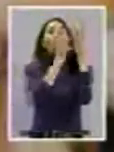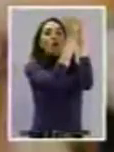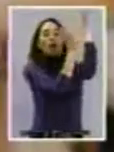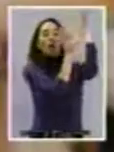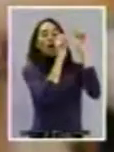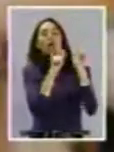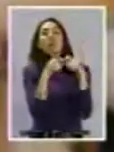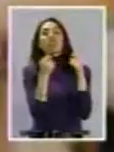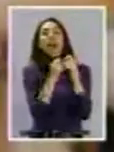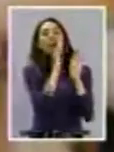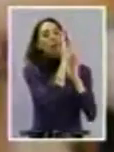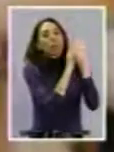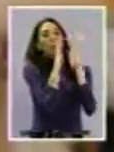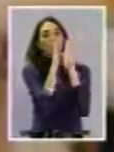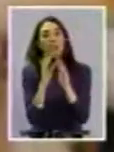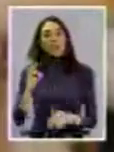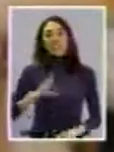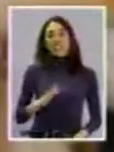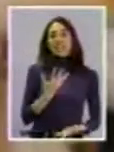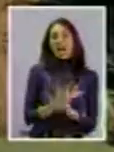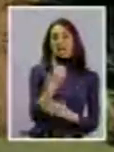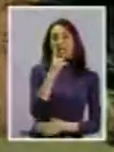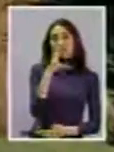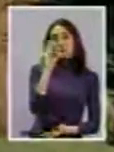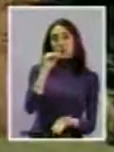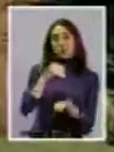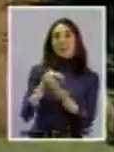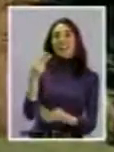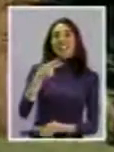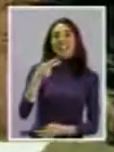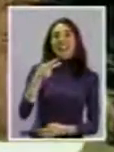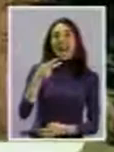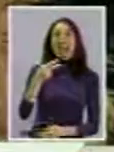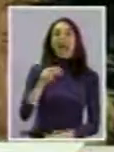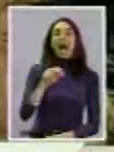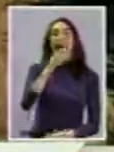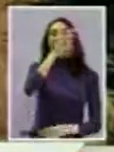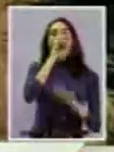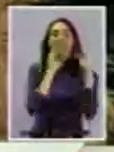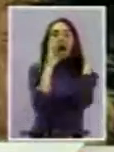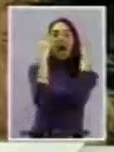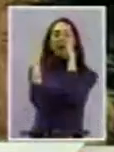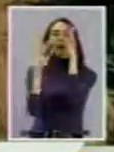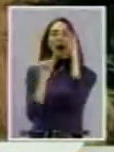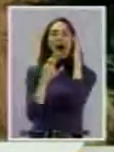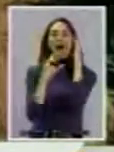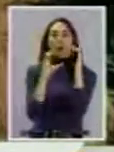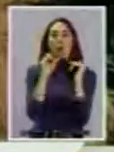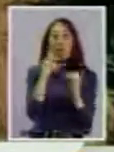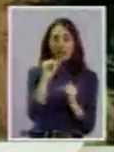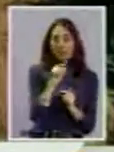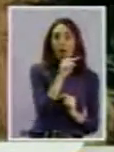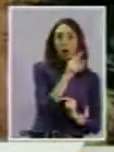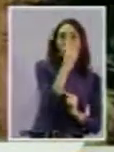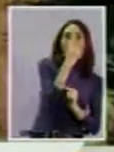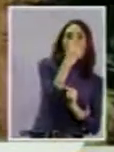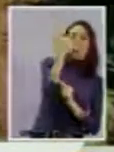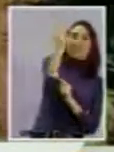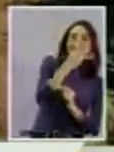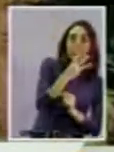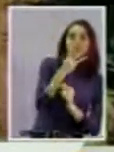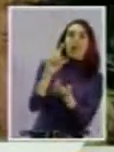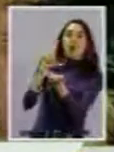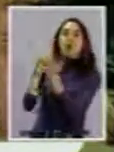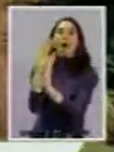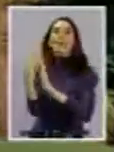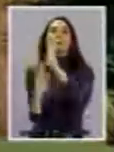de recolección. En Chile hay como 250.000 hectáreas de araucaria y un tercio de eso está dentro de las áreas silvestres protegidas, que son los lugares